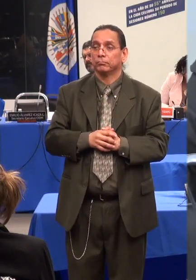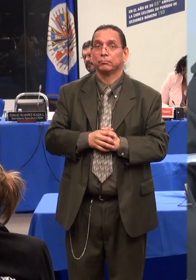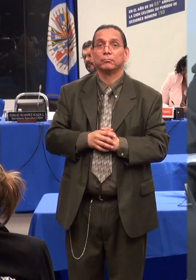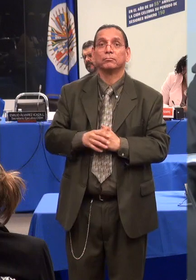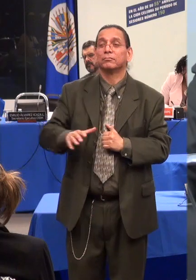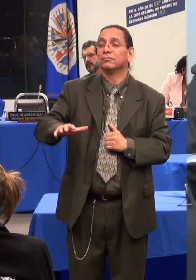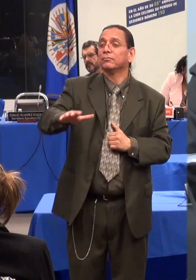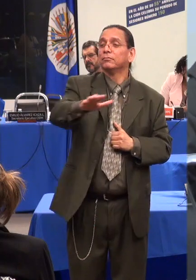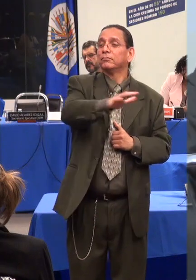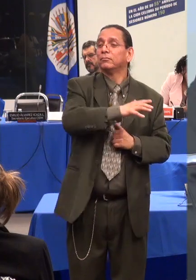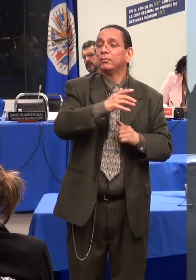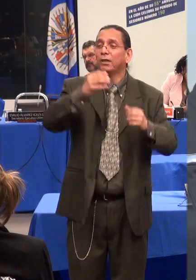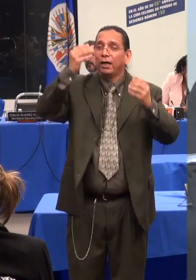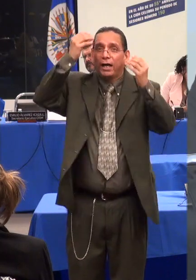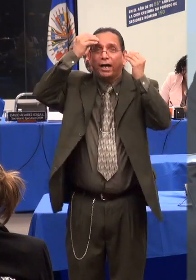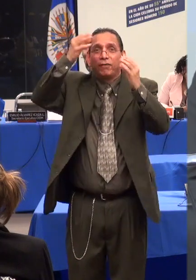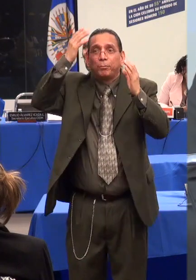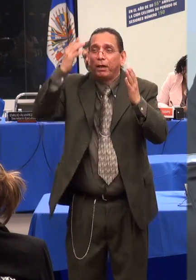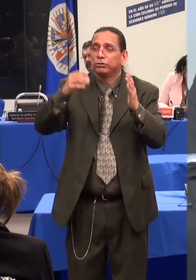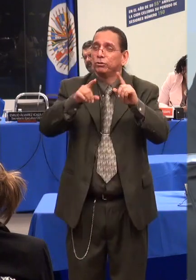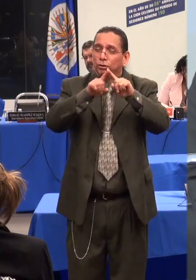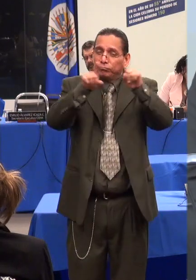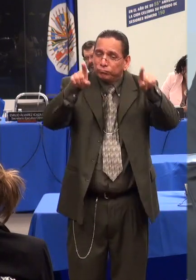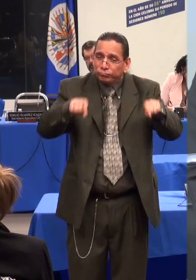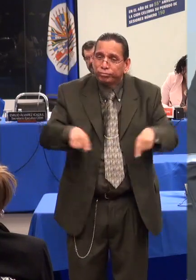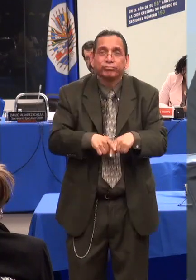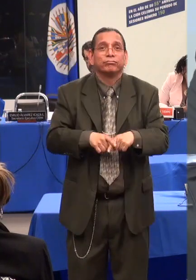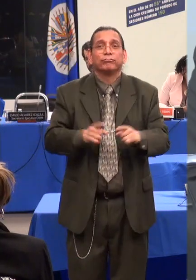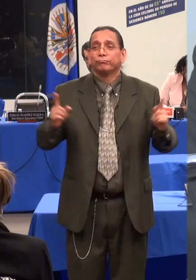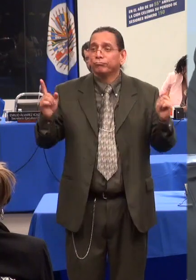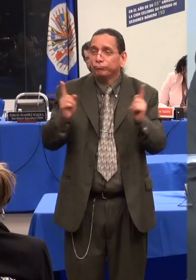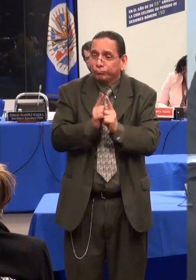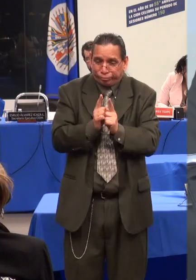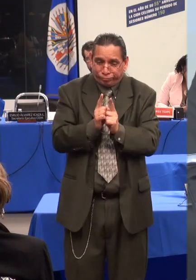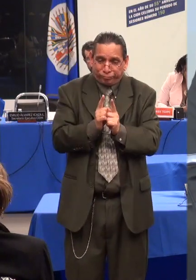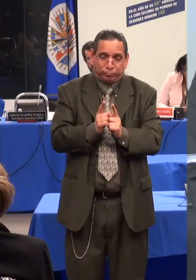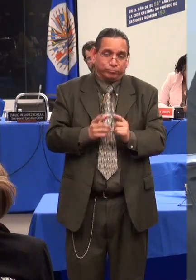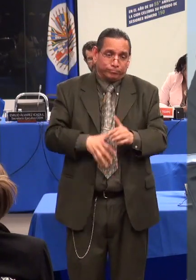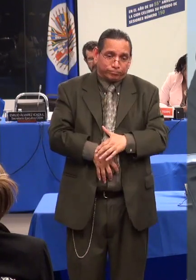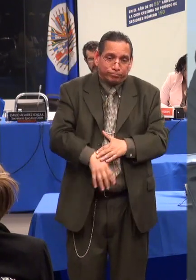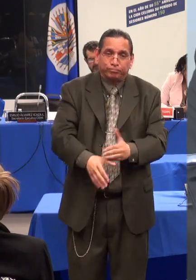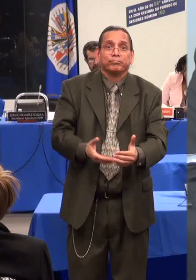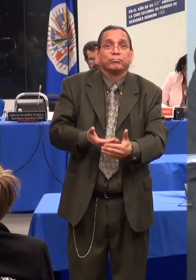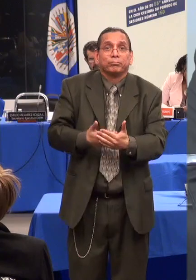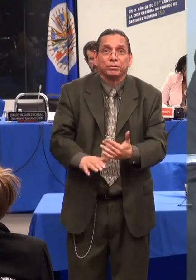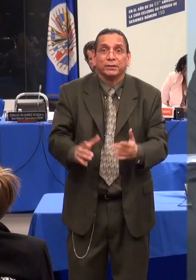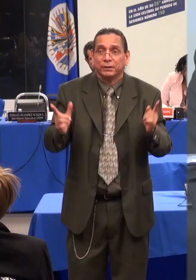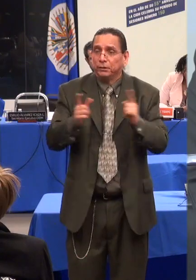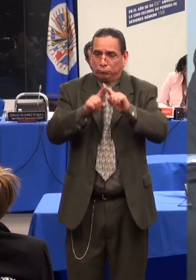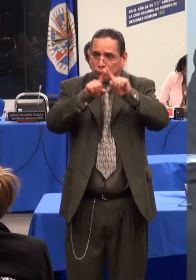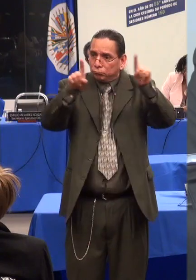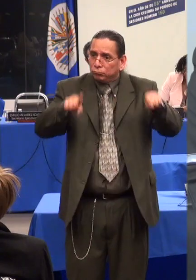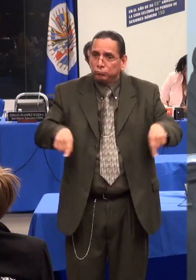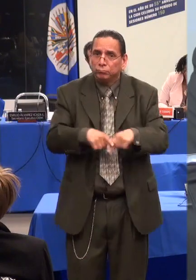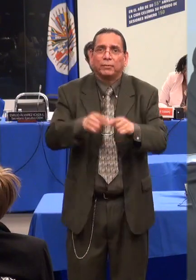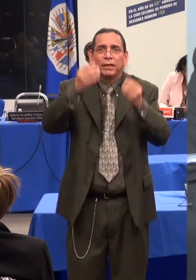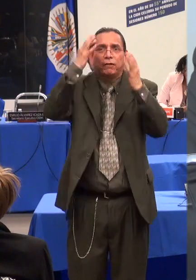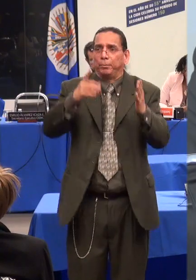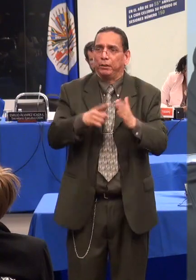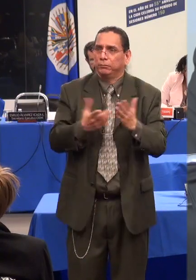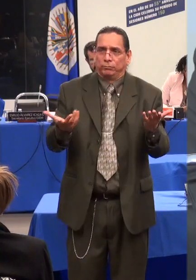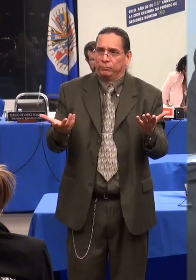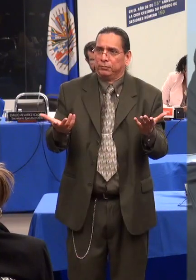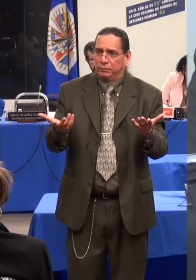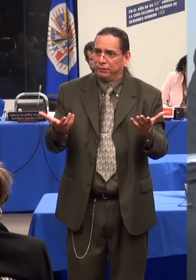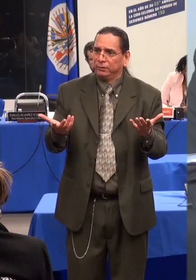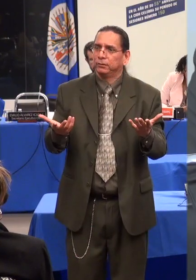público en formatos accesibles y que reflejen la experiencia de las personas con discapacidad. Que se disponga un proceso participativo